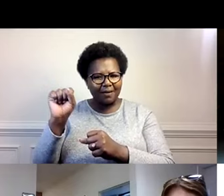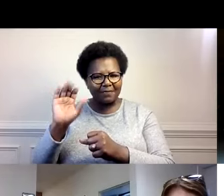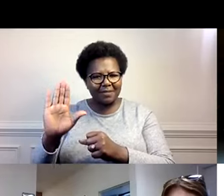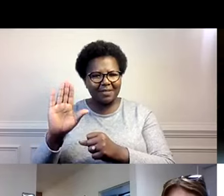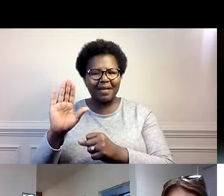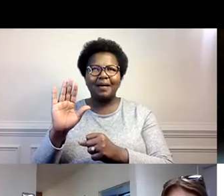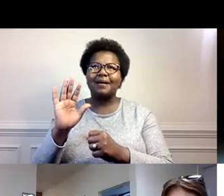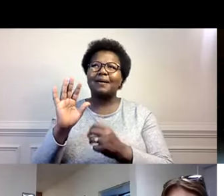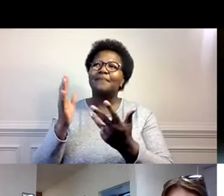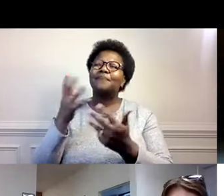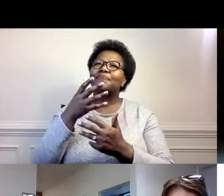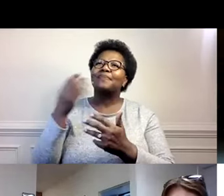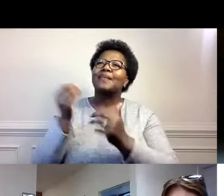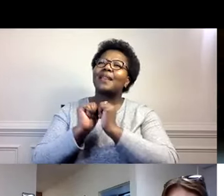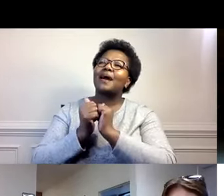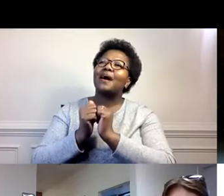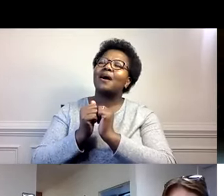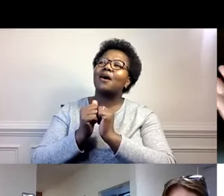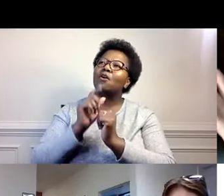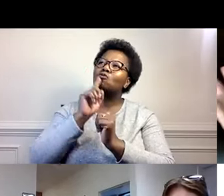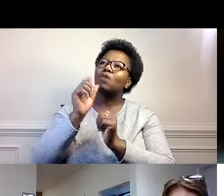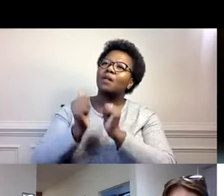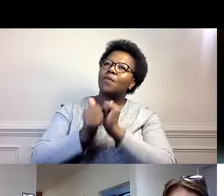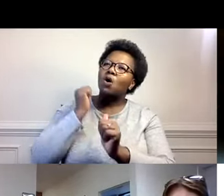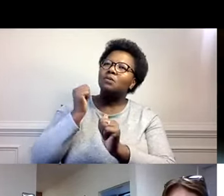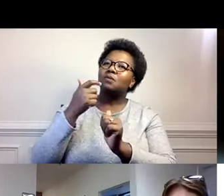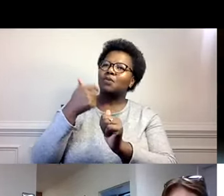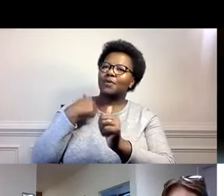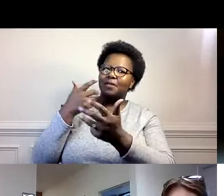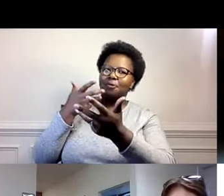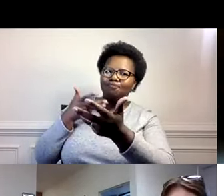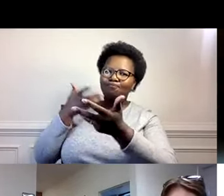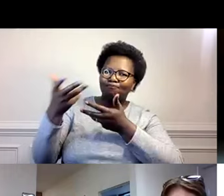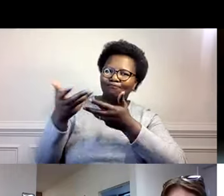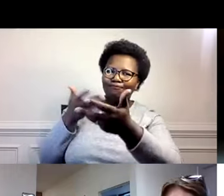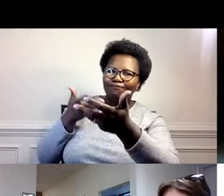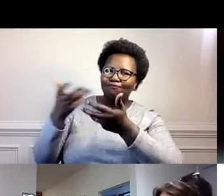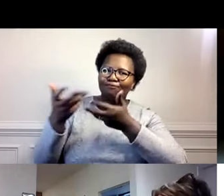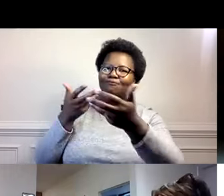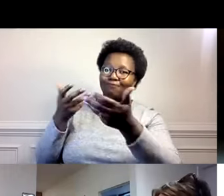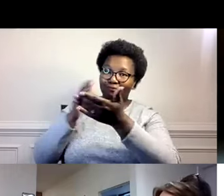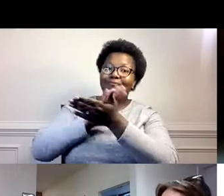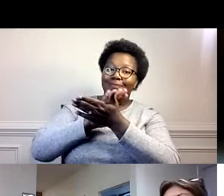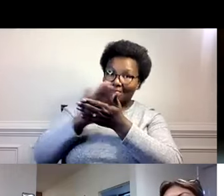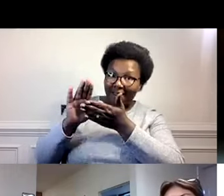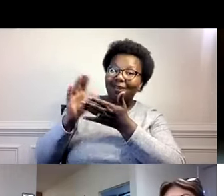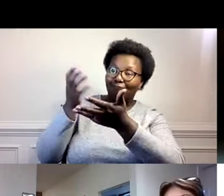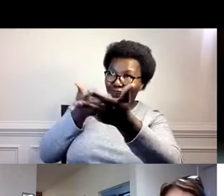Me gusta como hacemos artesanía. Y la interacción. Como